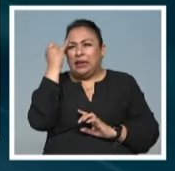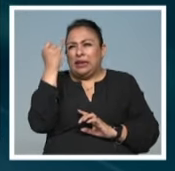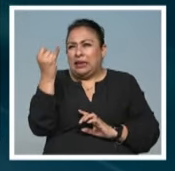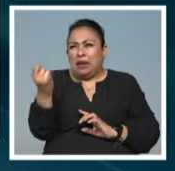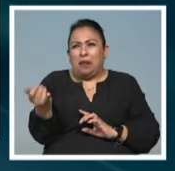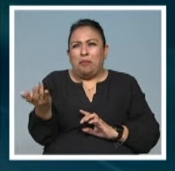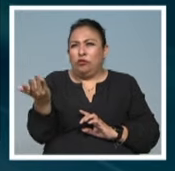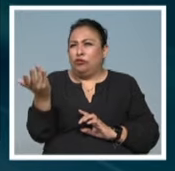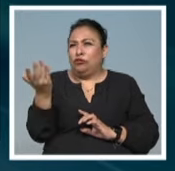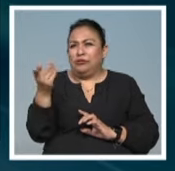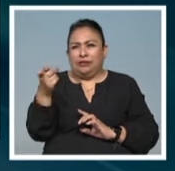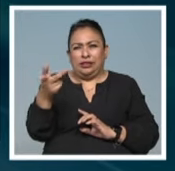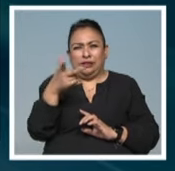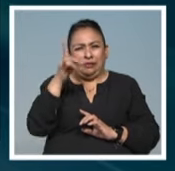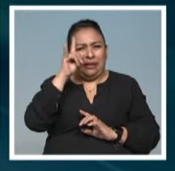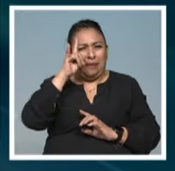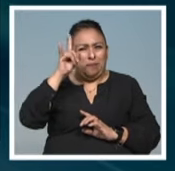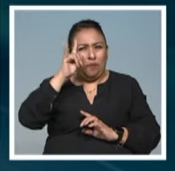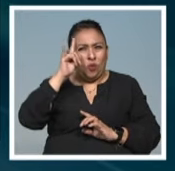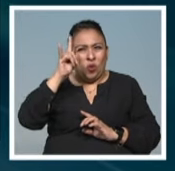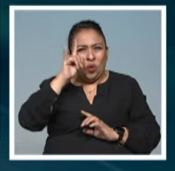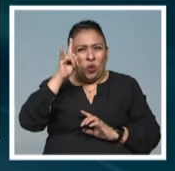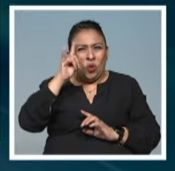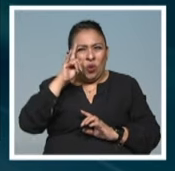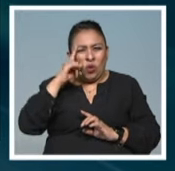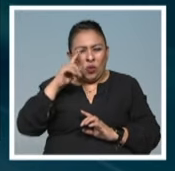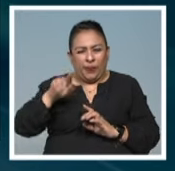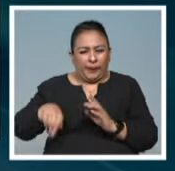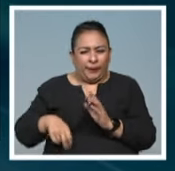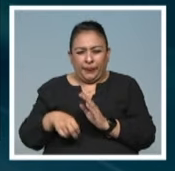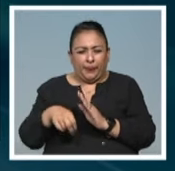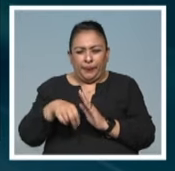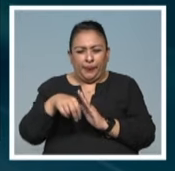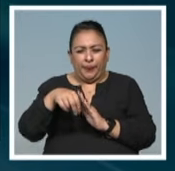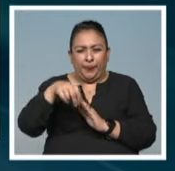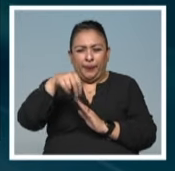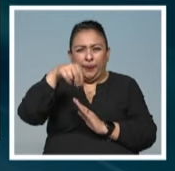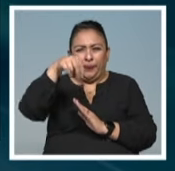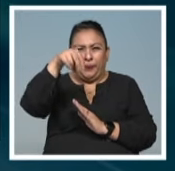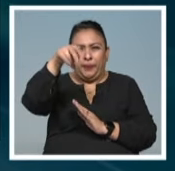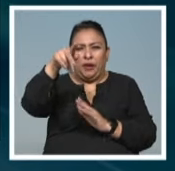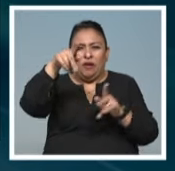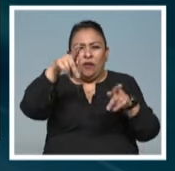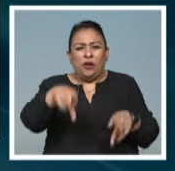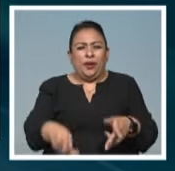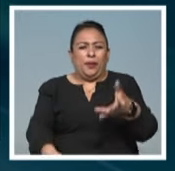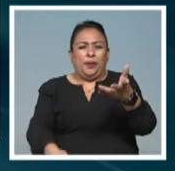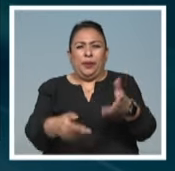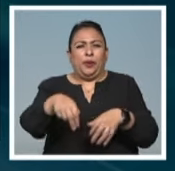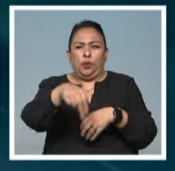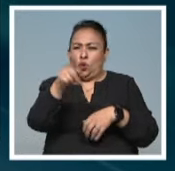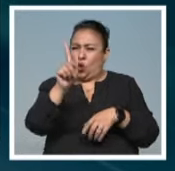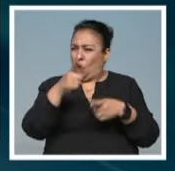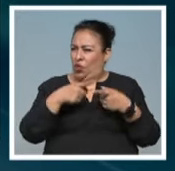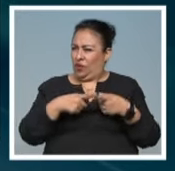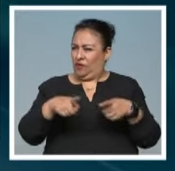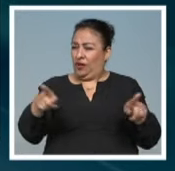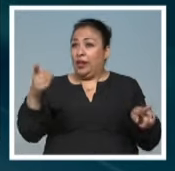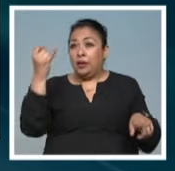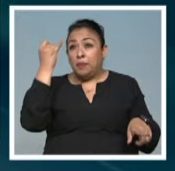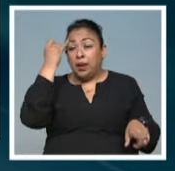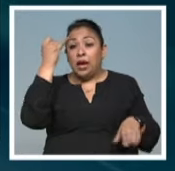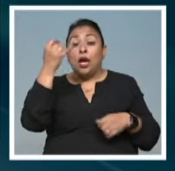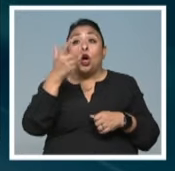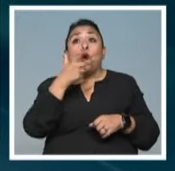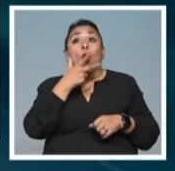a este satanas que sale de las profundidades, de unas cavernas llenas de fuego, no para nada. Más bien nos imaginamos